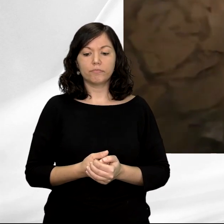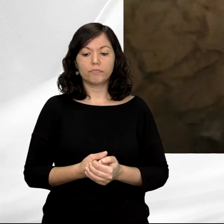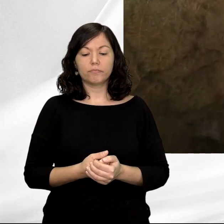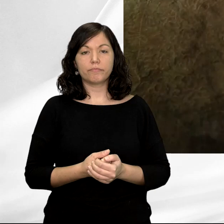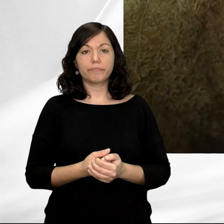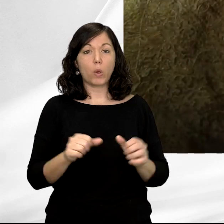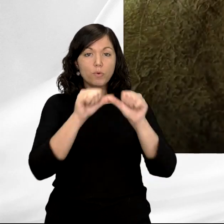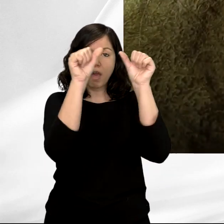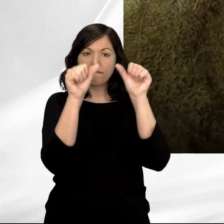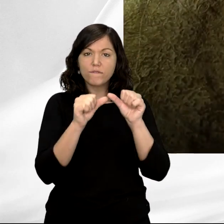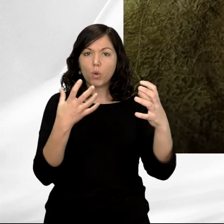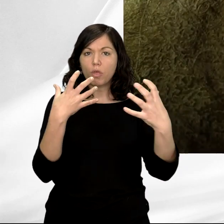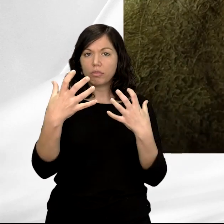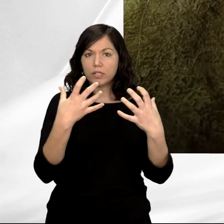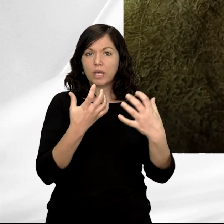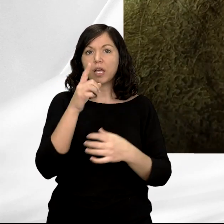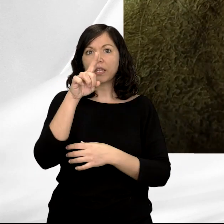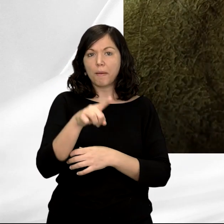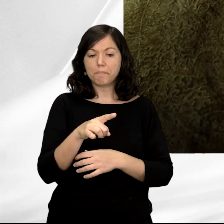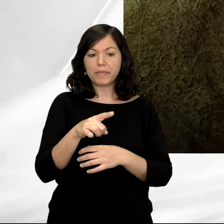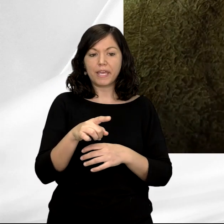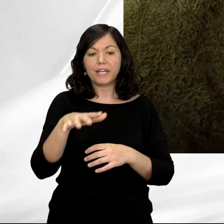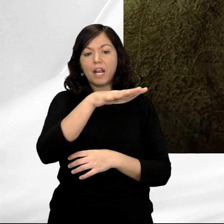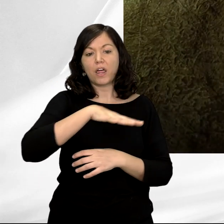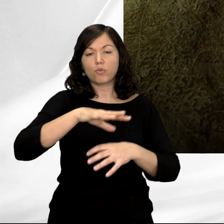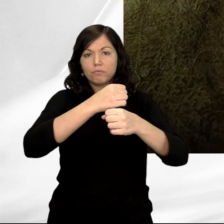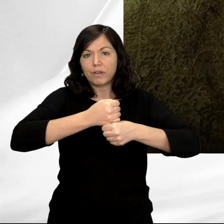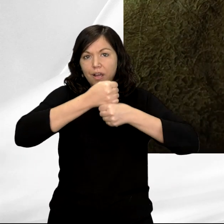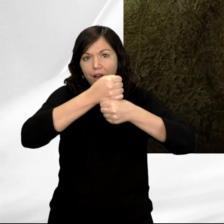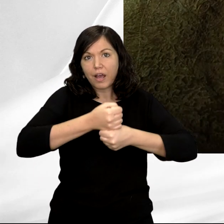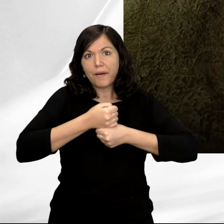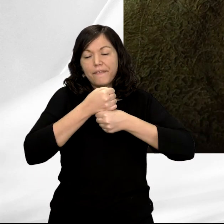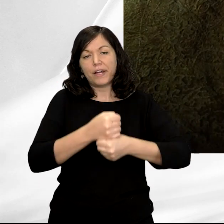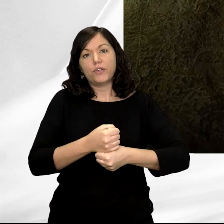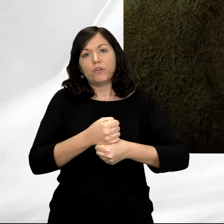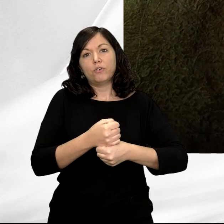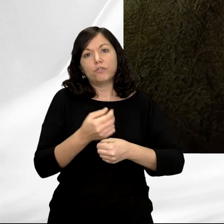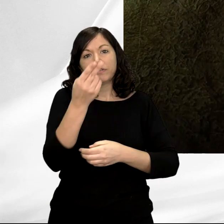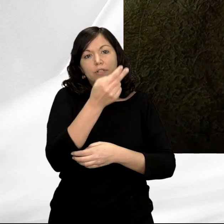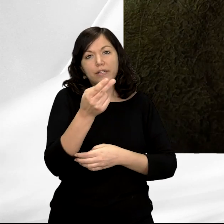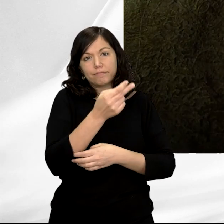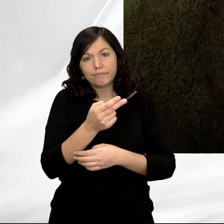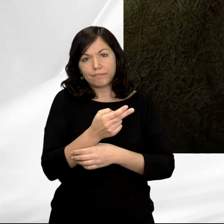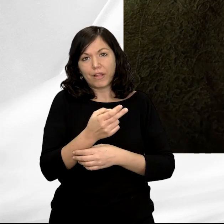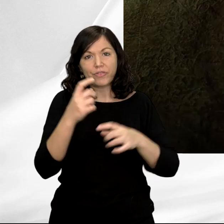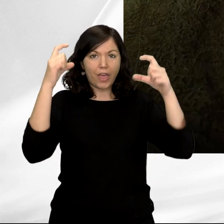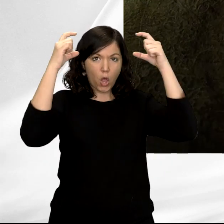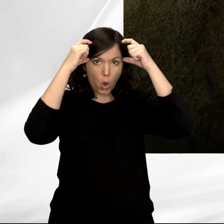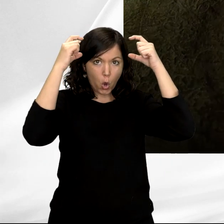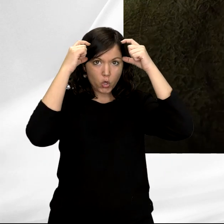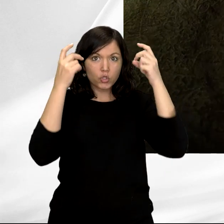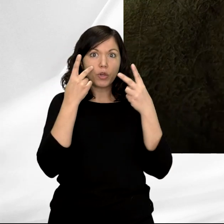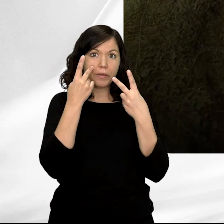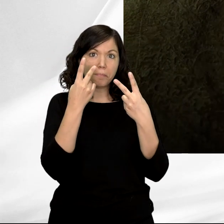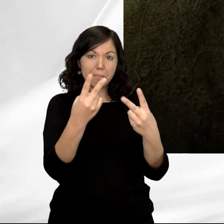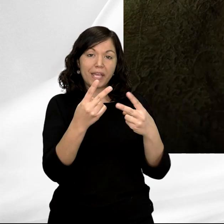Otra figura destacada de la Galería de los Caballos y de este panel es una representación de oso que se encuentra orientada